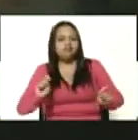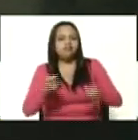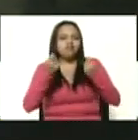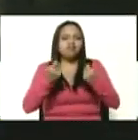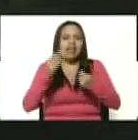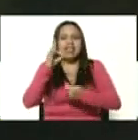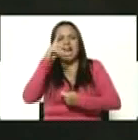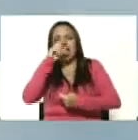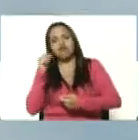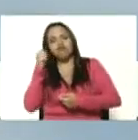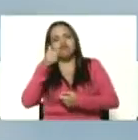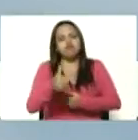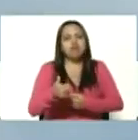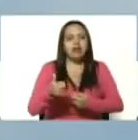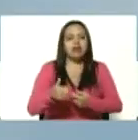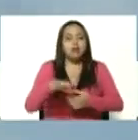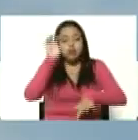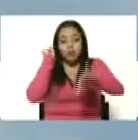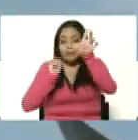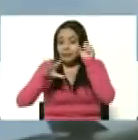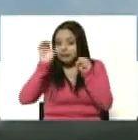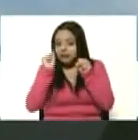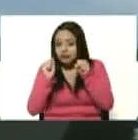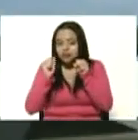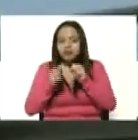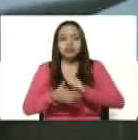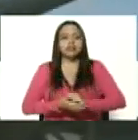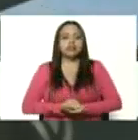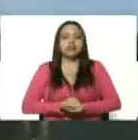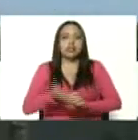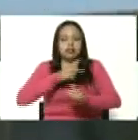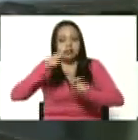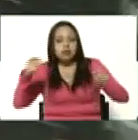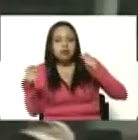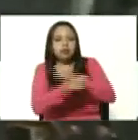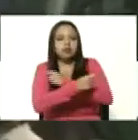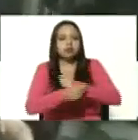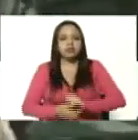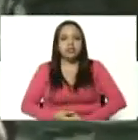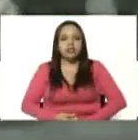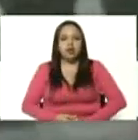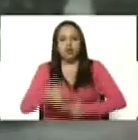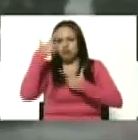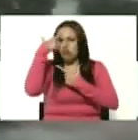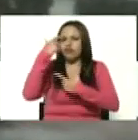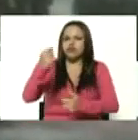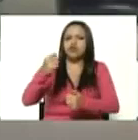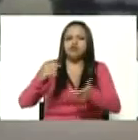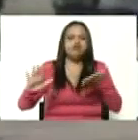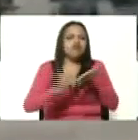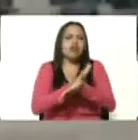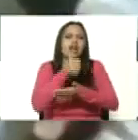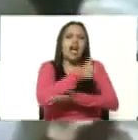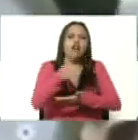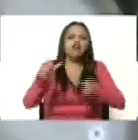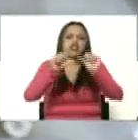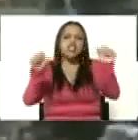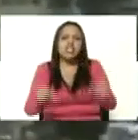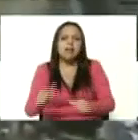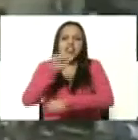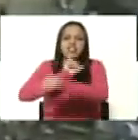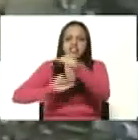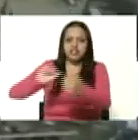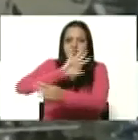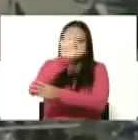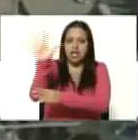años una vasta experiencia convirtiéndose en unos expertos en cada uno de los sistemas de armas de defensa